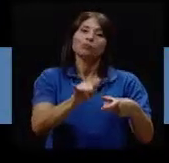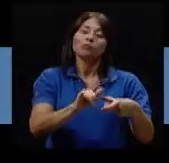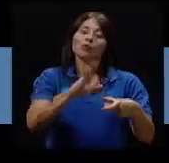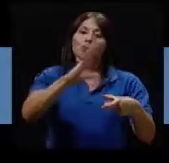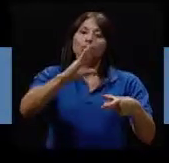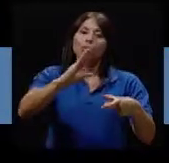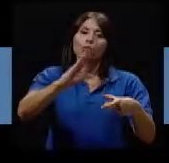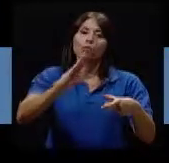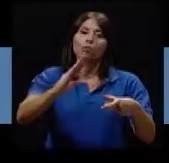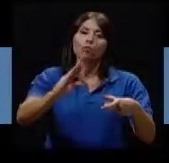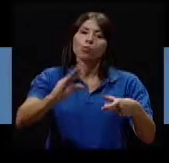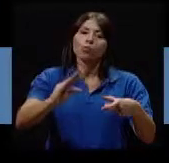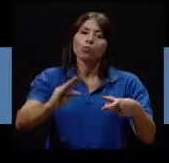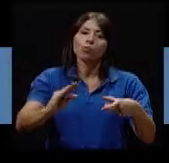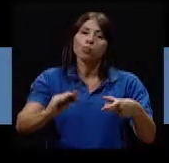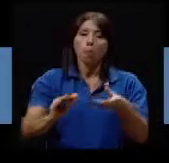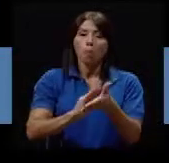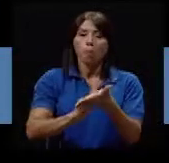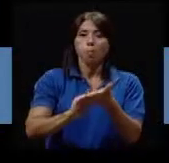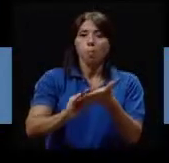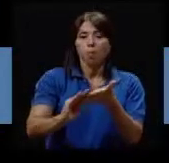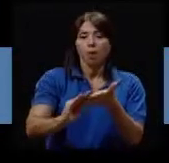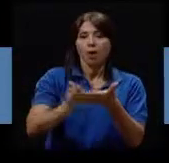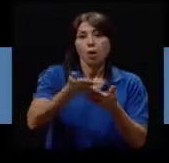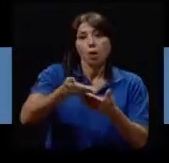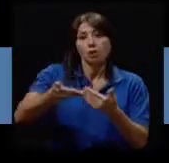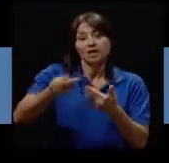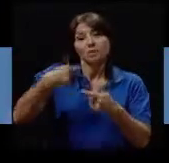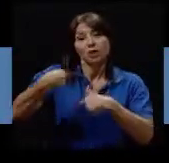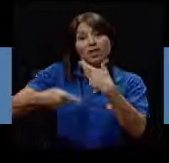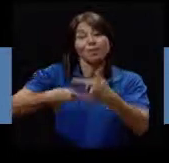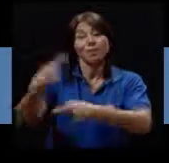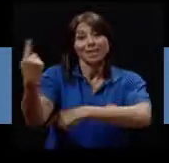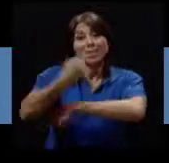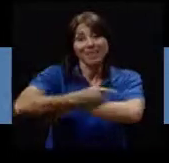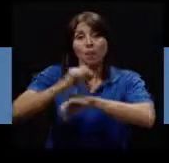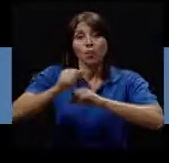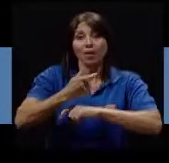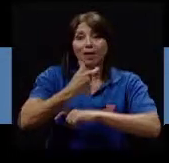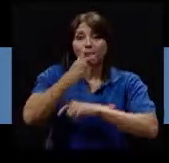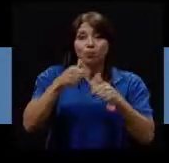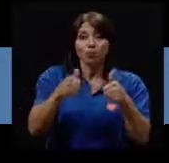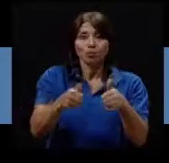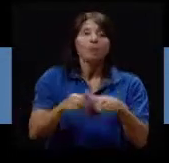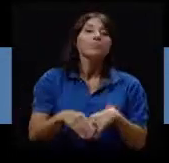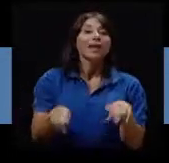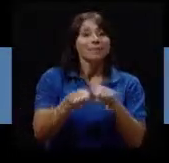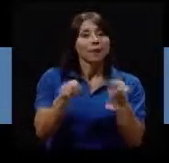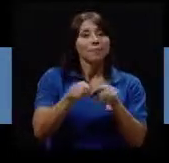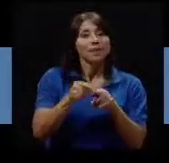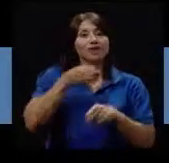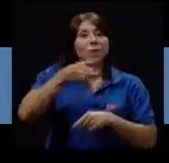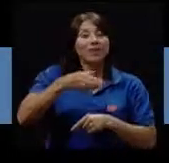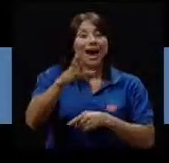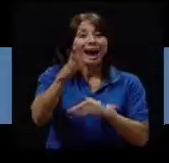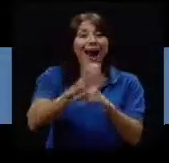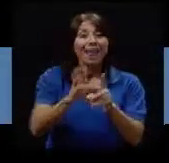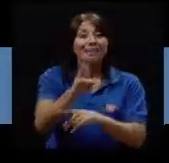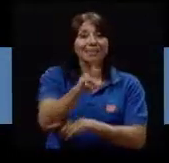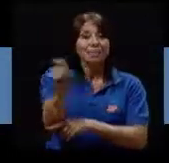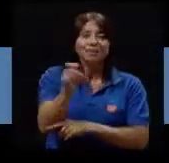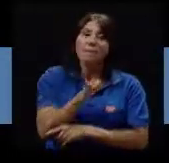cepillo No pudo remover O lo que por el día Se ha ido pegando A su boca También podemos recomendar La visita